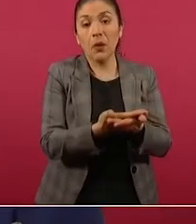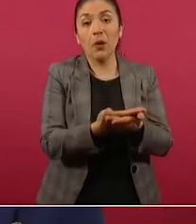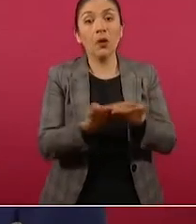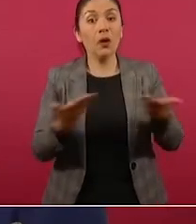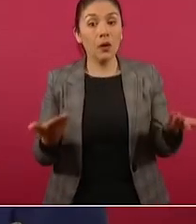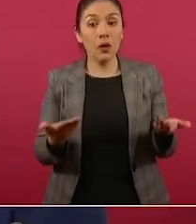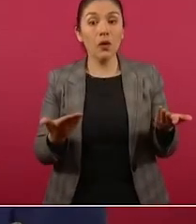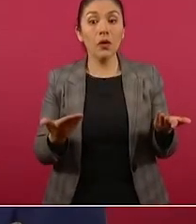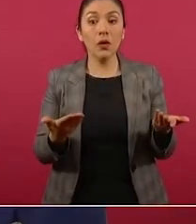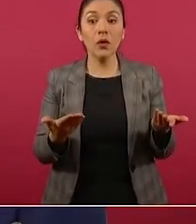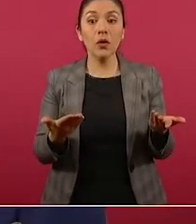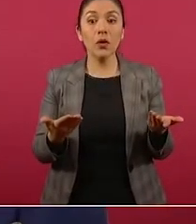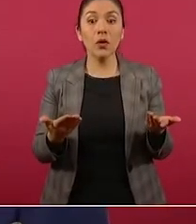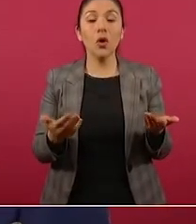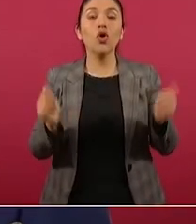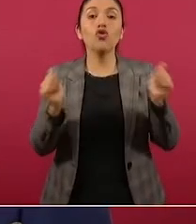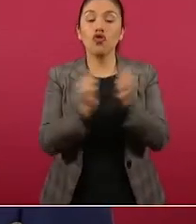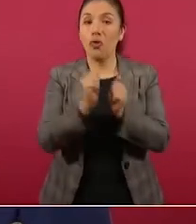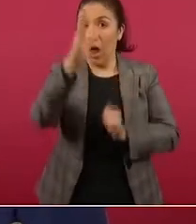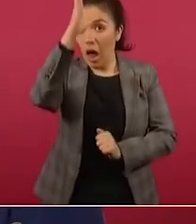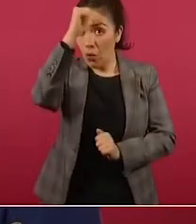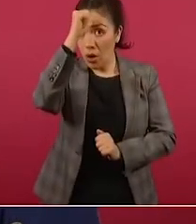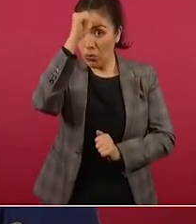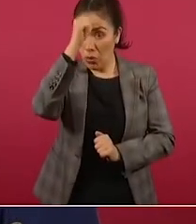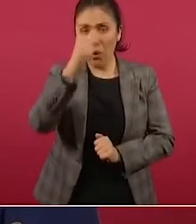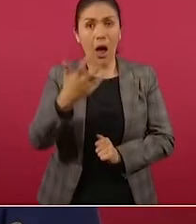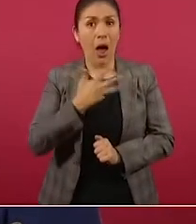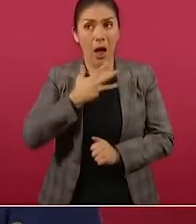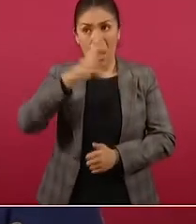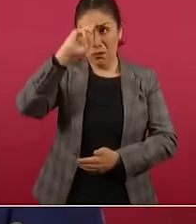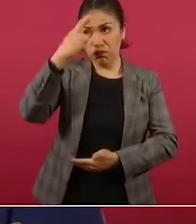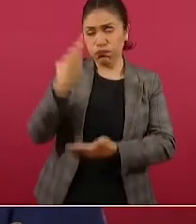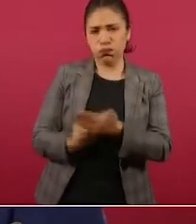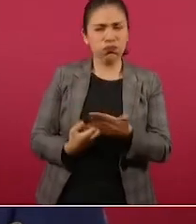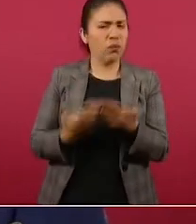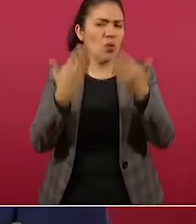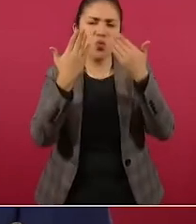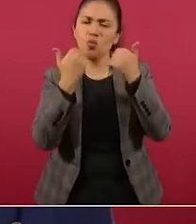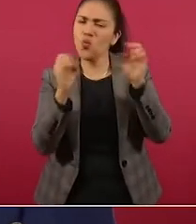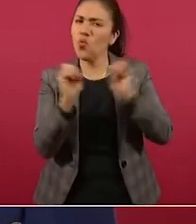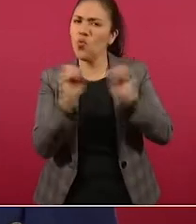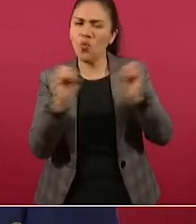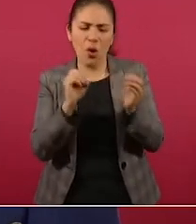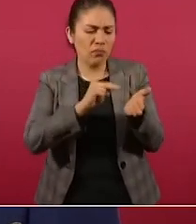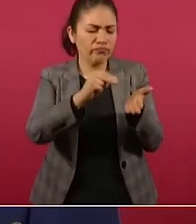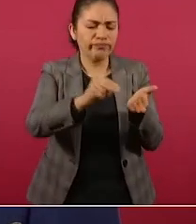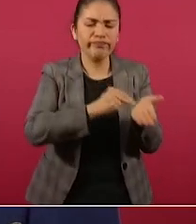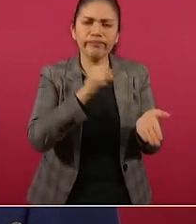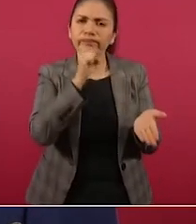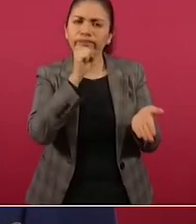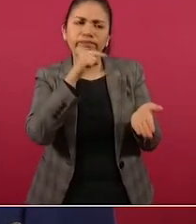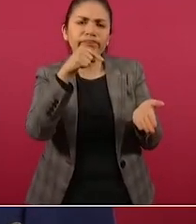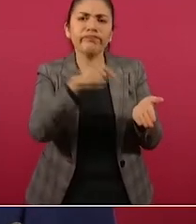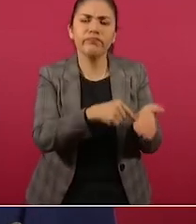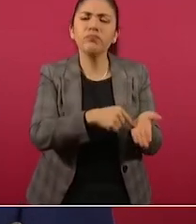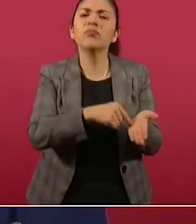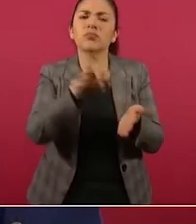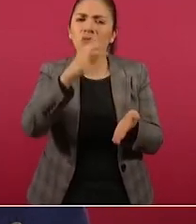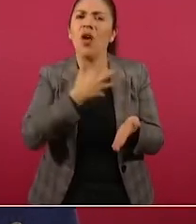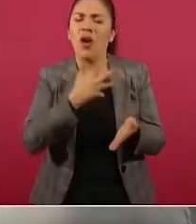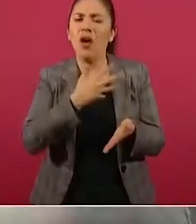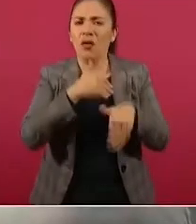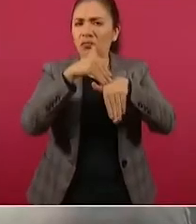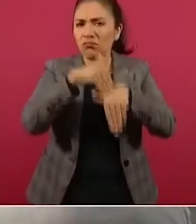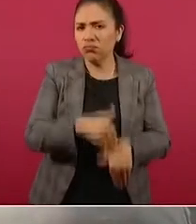de manifiesto que no hay ninguna violación al tratado y